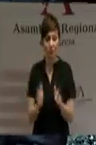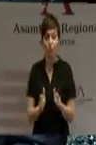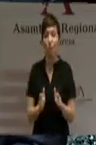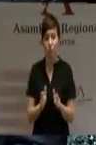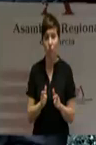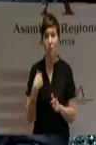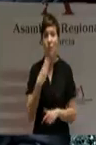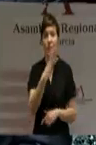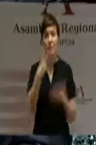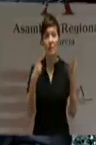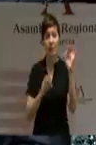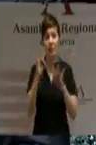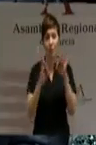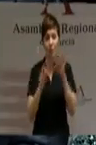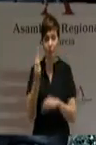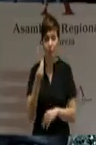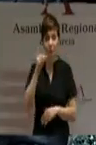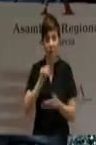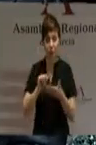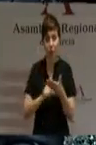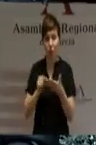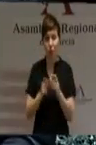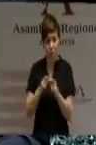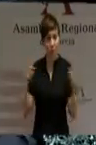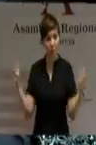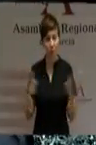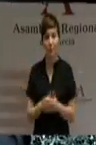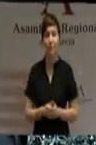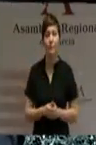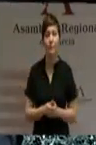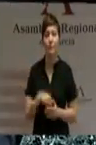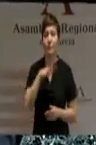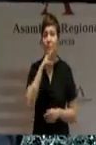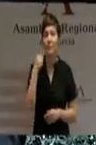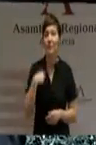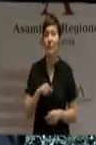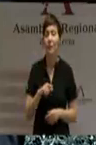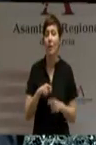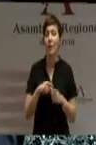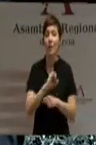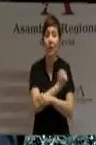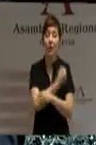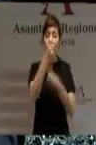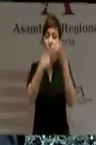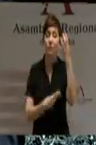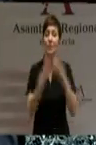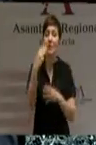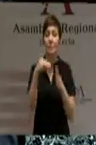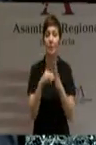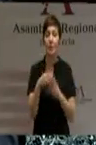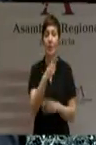37% más de contratos. Hemos registrado 3.100 autónomos más.